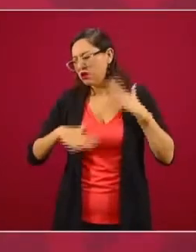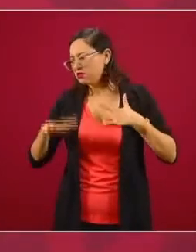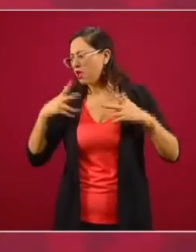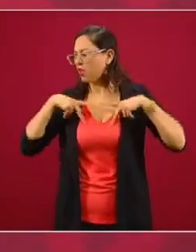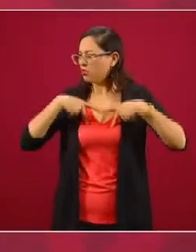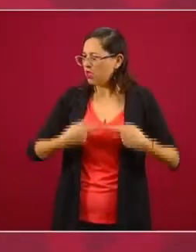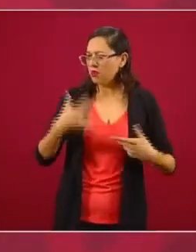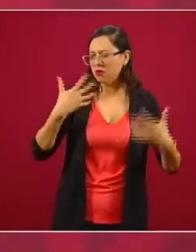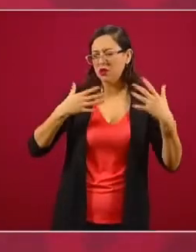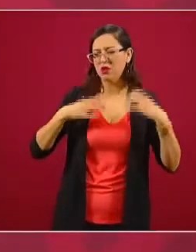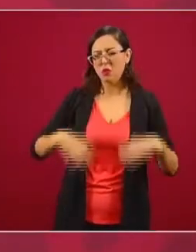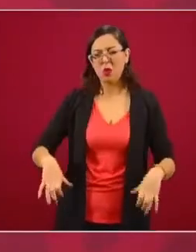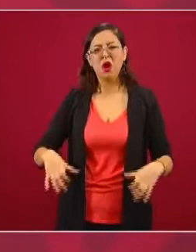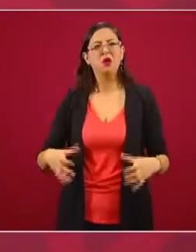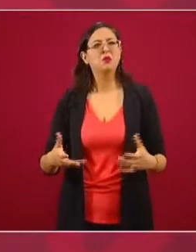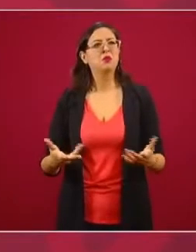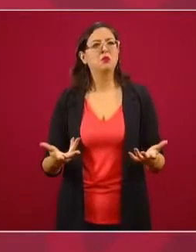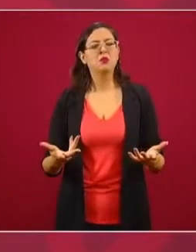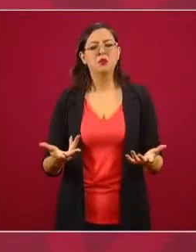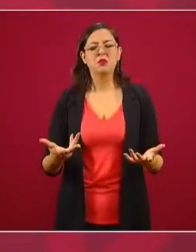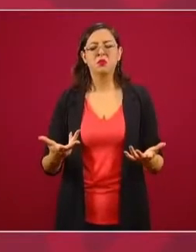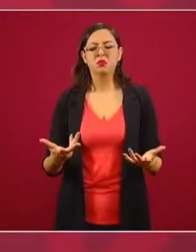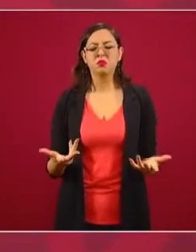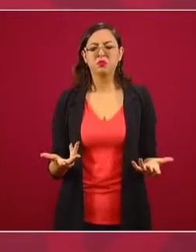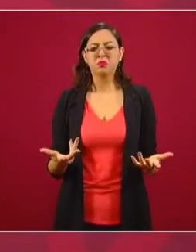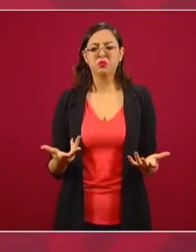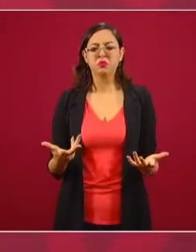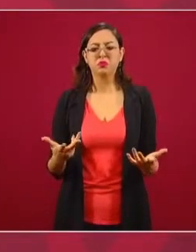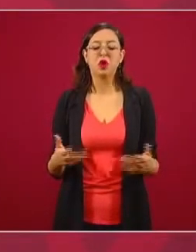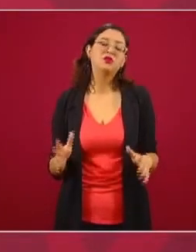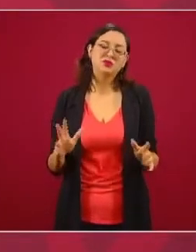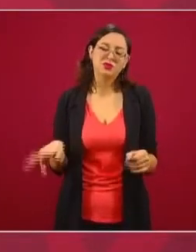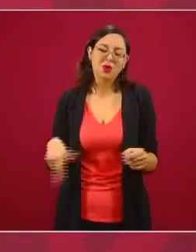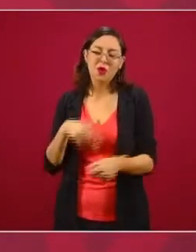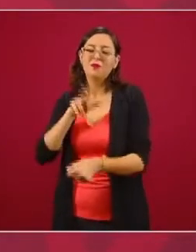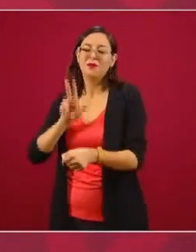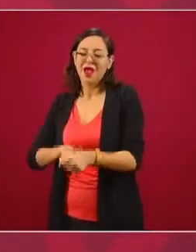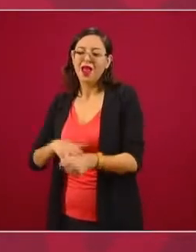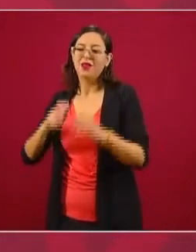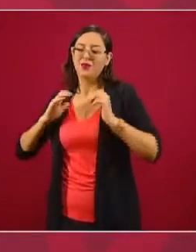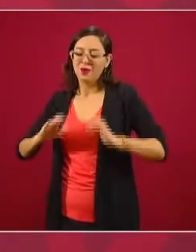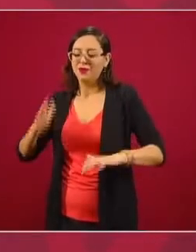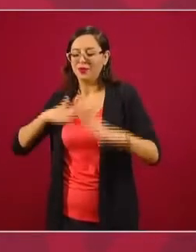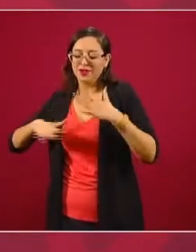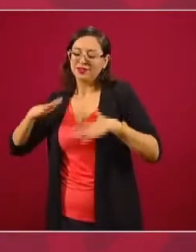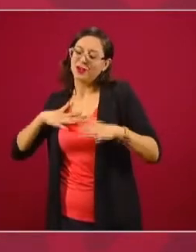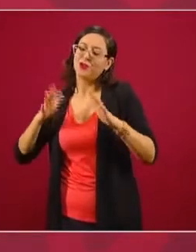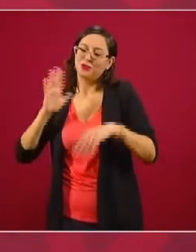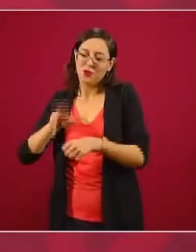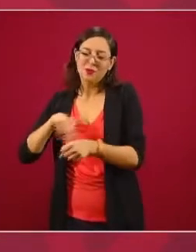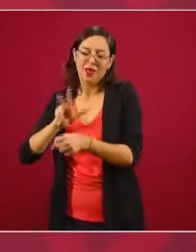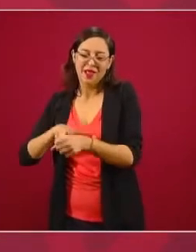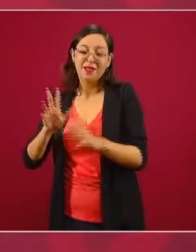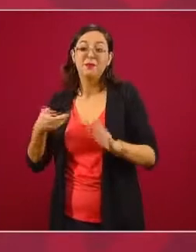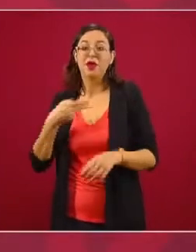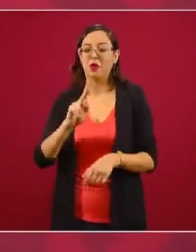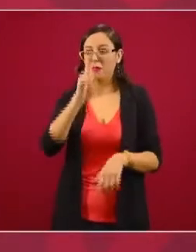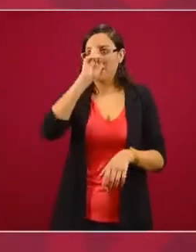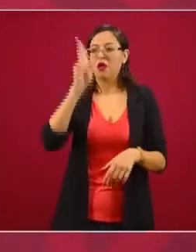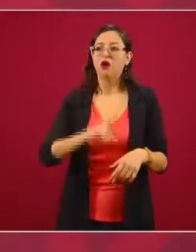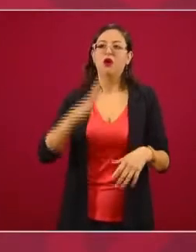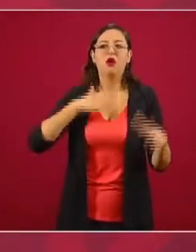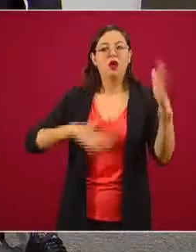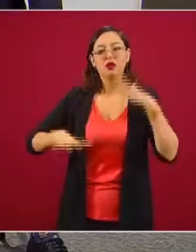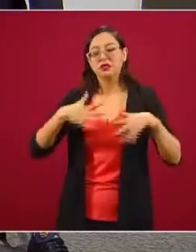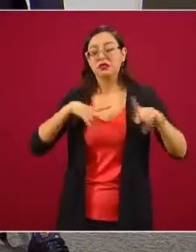más allá del normal, si no